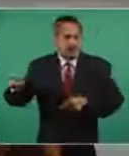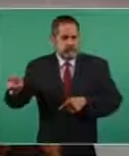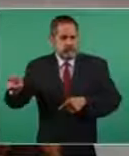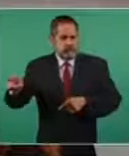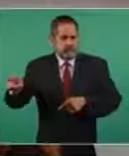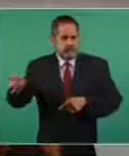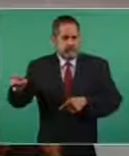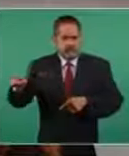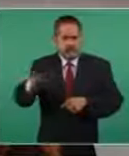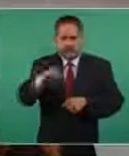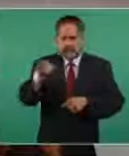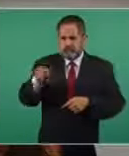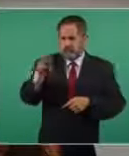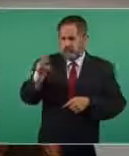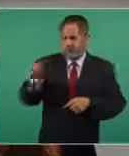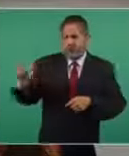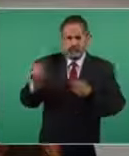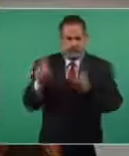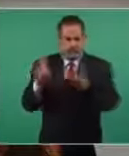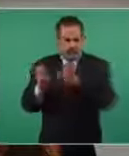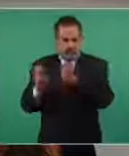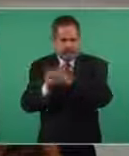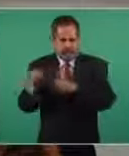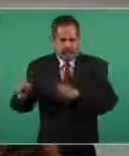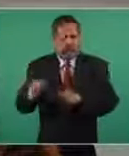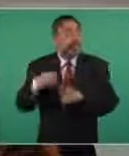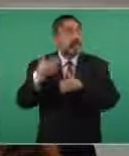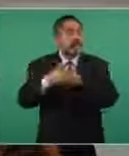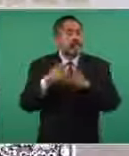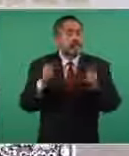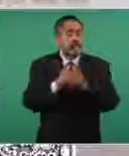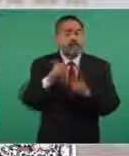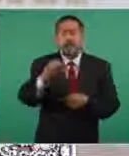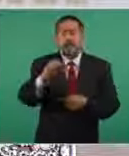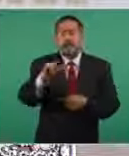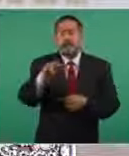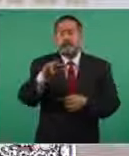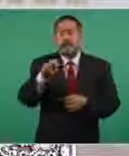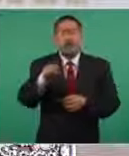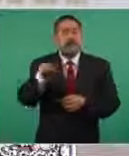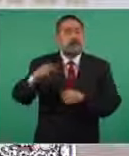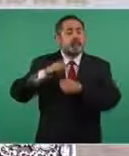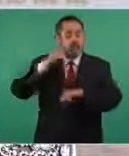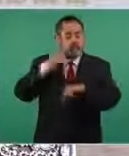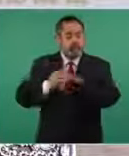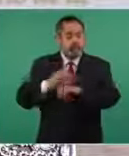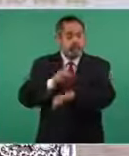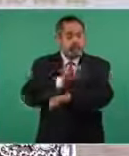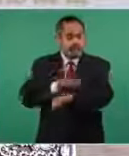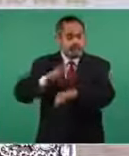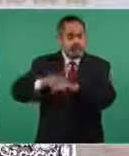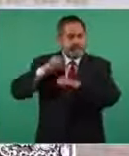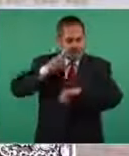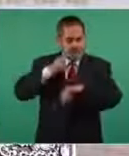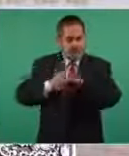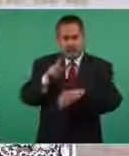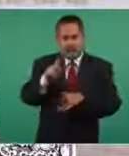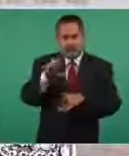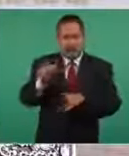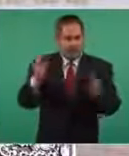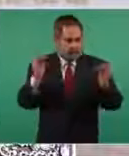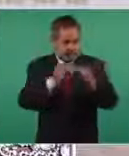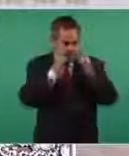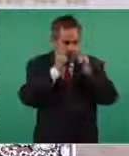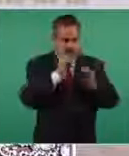Jesús, correcto. Octavio Ahumada, que es el comisionado de pesca. Sí. Él los va